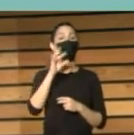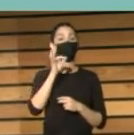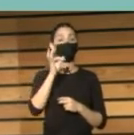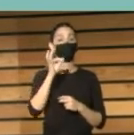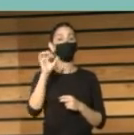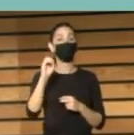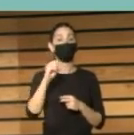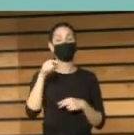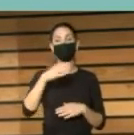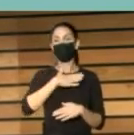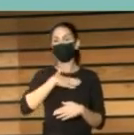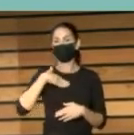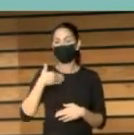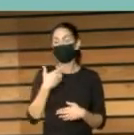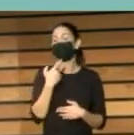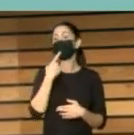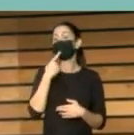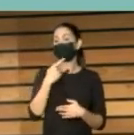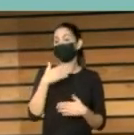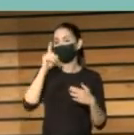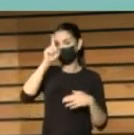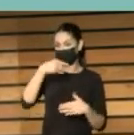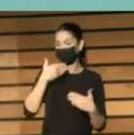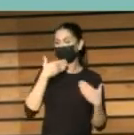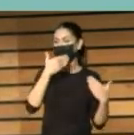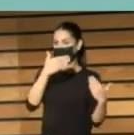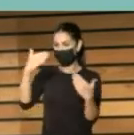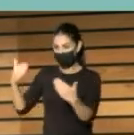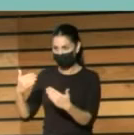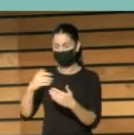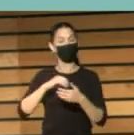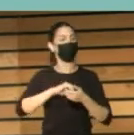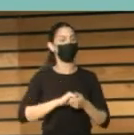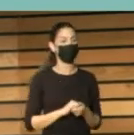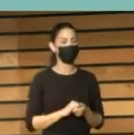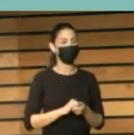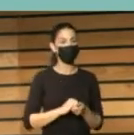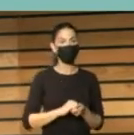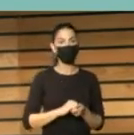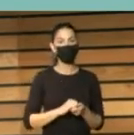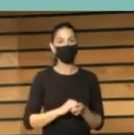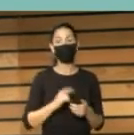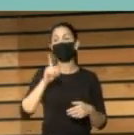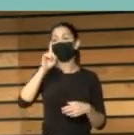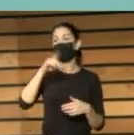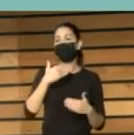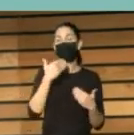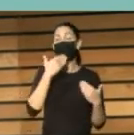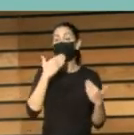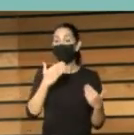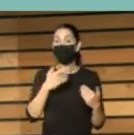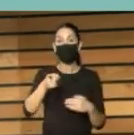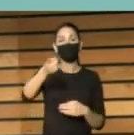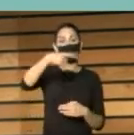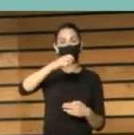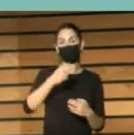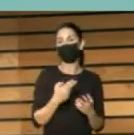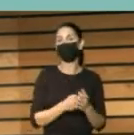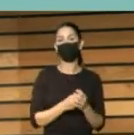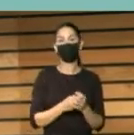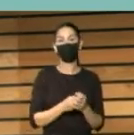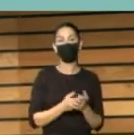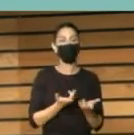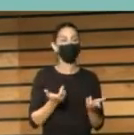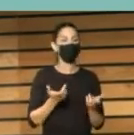puedan disfrutar de estos días de estancia entre nosotros, que puedan disfrutar de la acogida de nuestra gente, de la